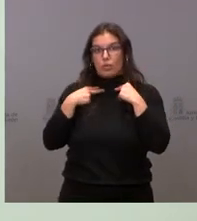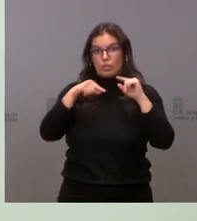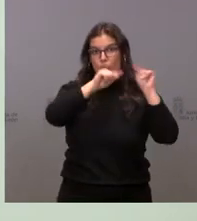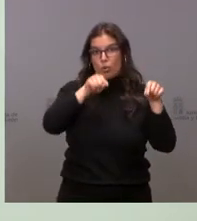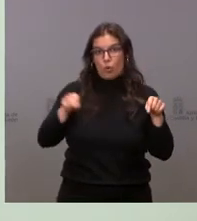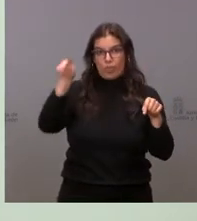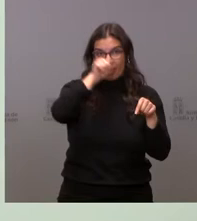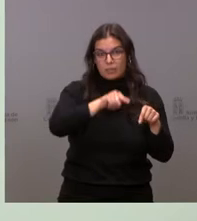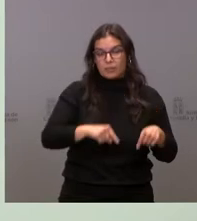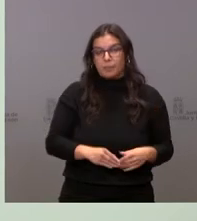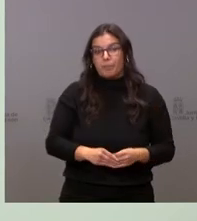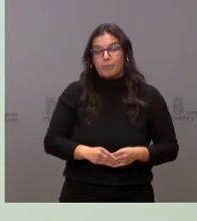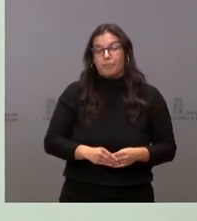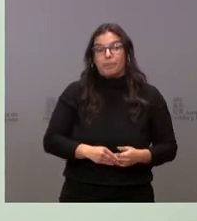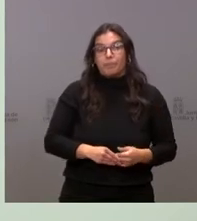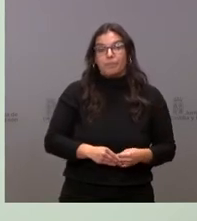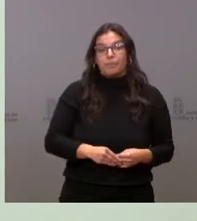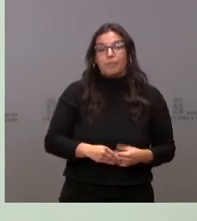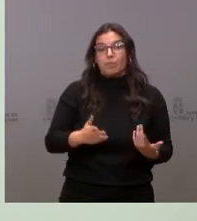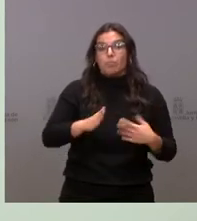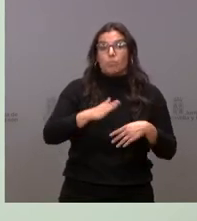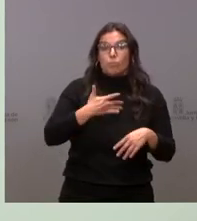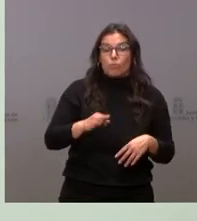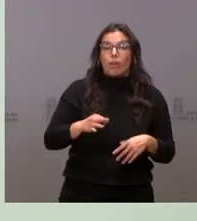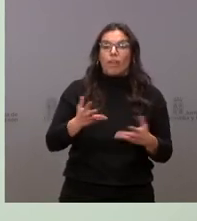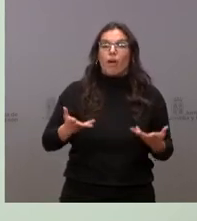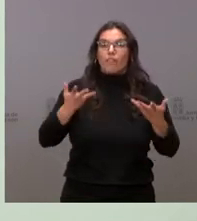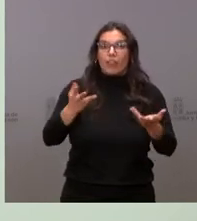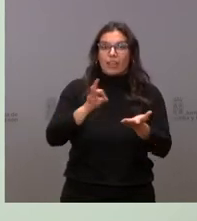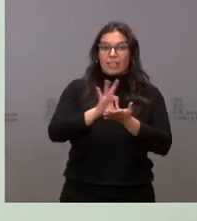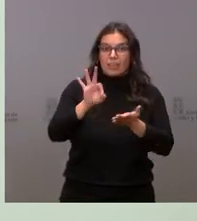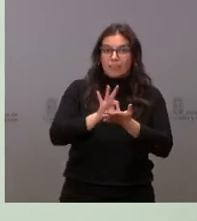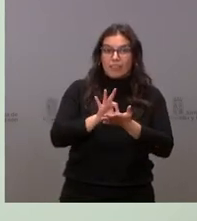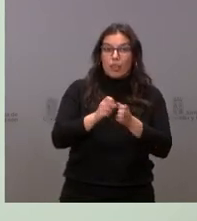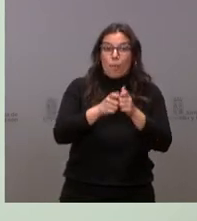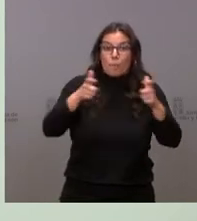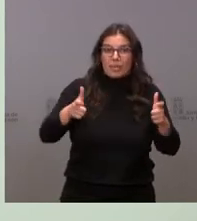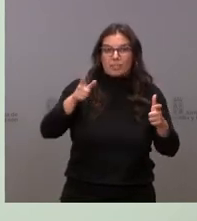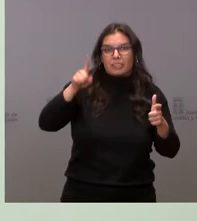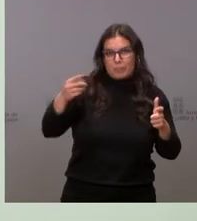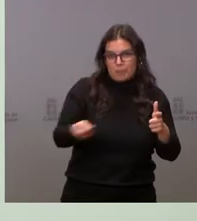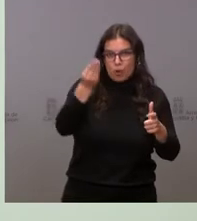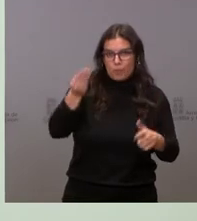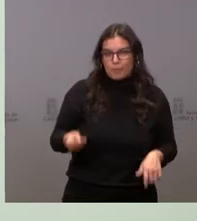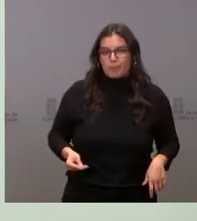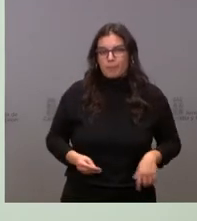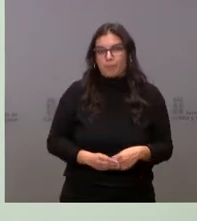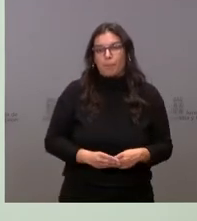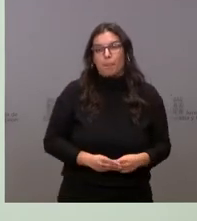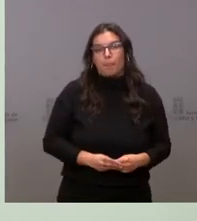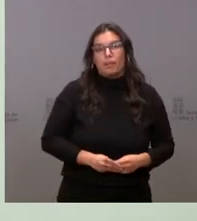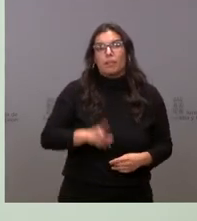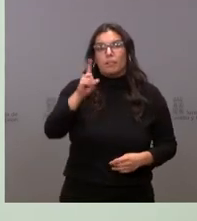provinciales, para dar más y mejores servicios a las personas que allí viven. Vamos a incrementar un